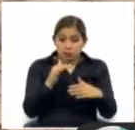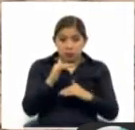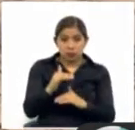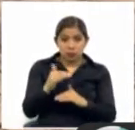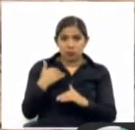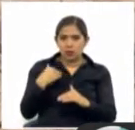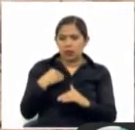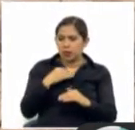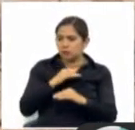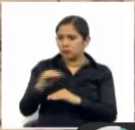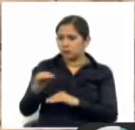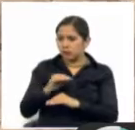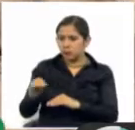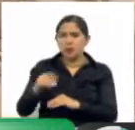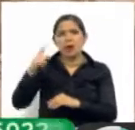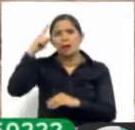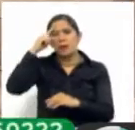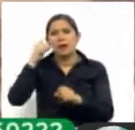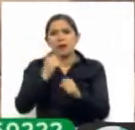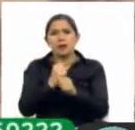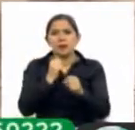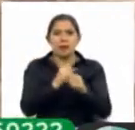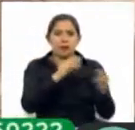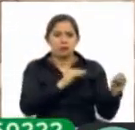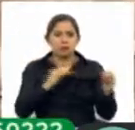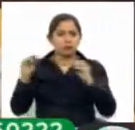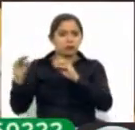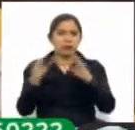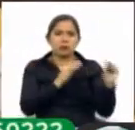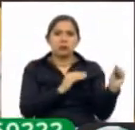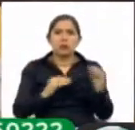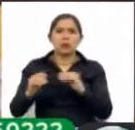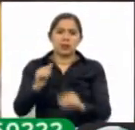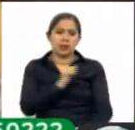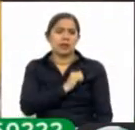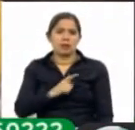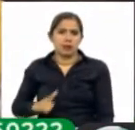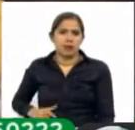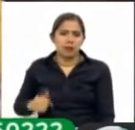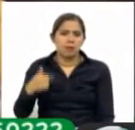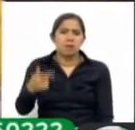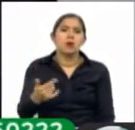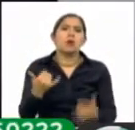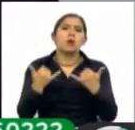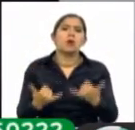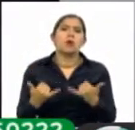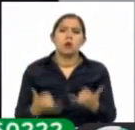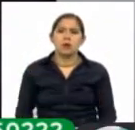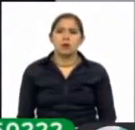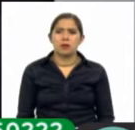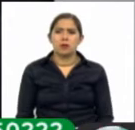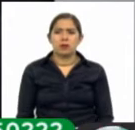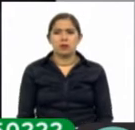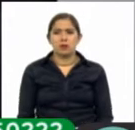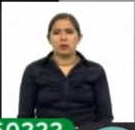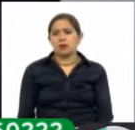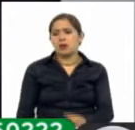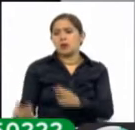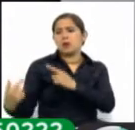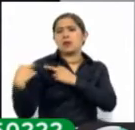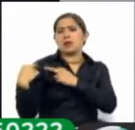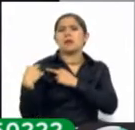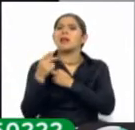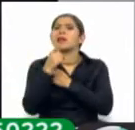justamente a la operación que va a llevar adelante el gobierno municipal a partir ya del día de hoy. El responsable ante la